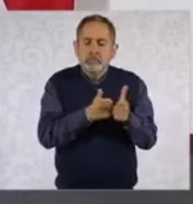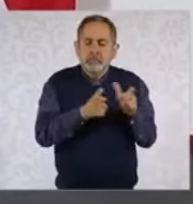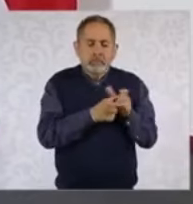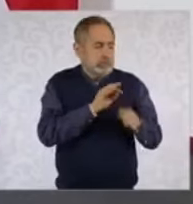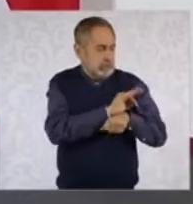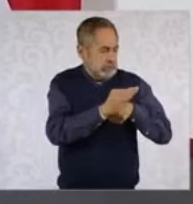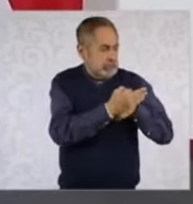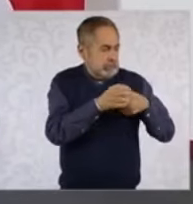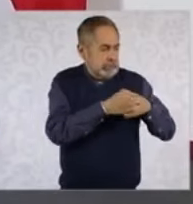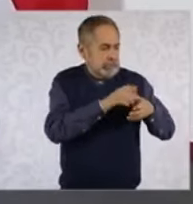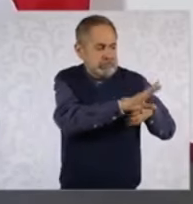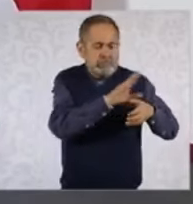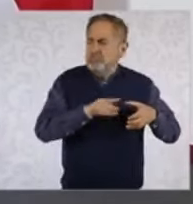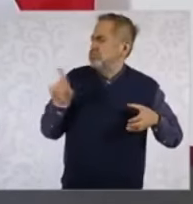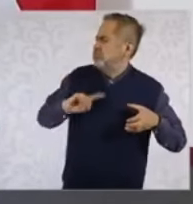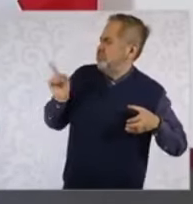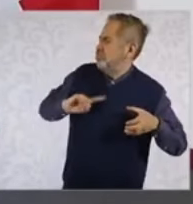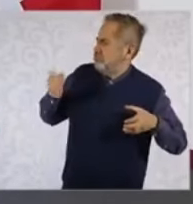defienden.